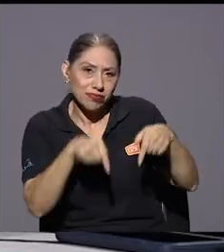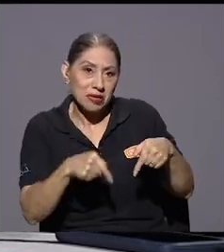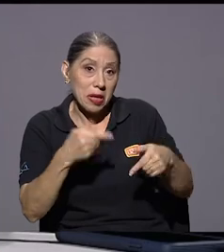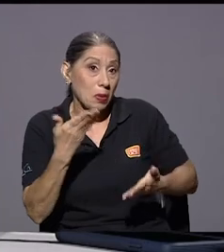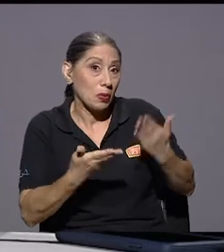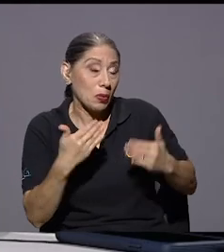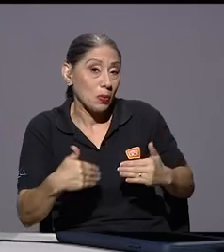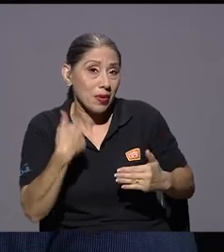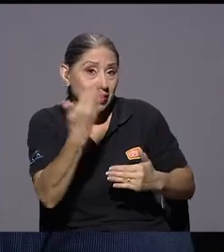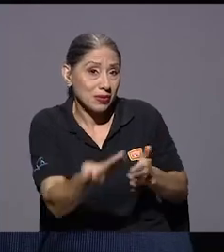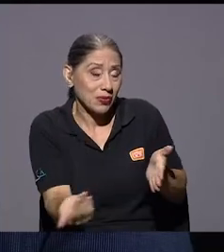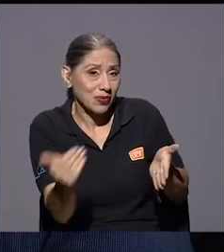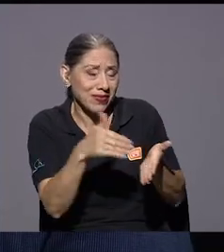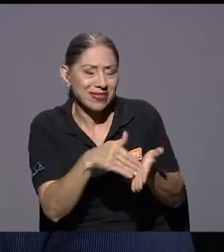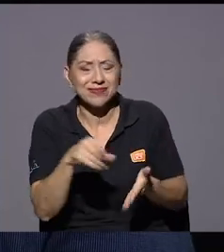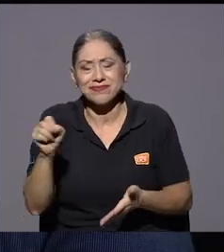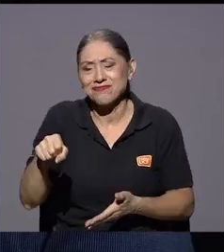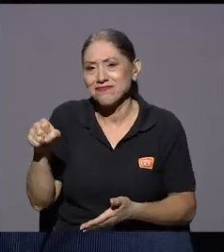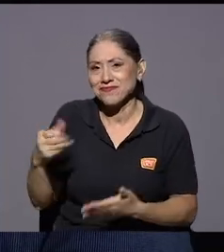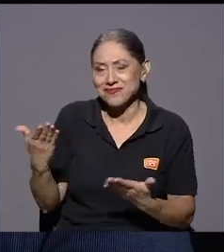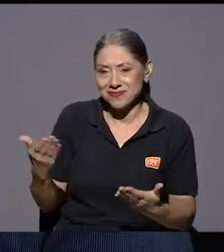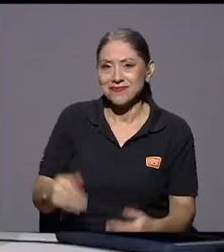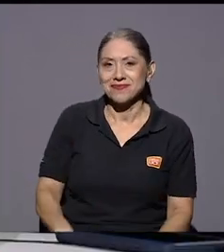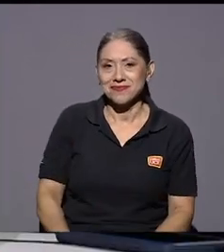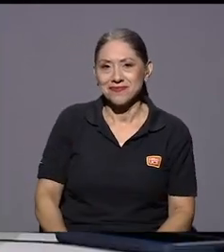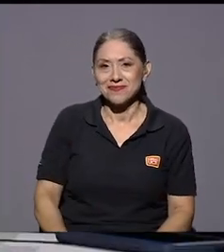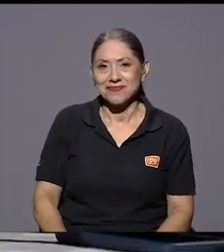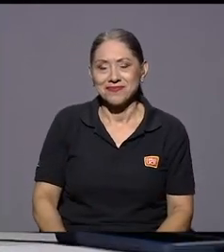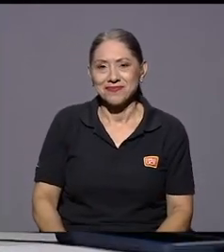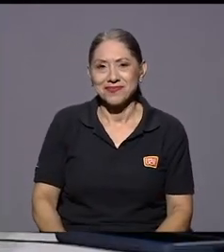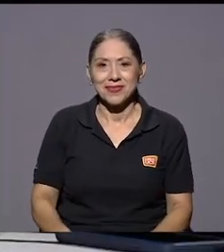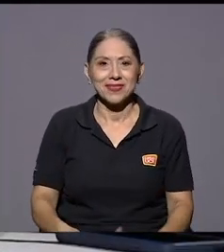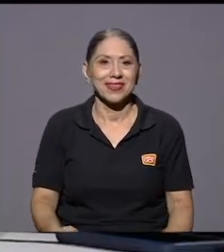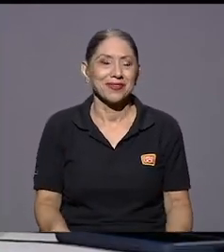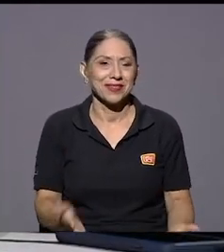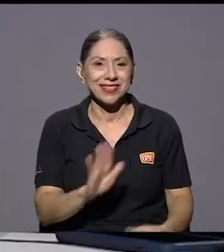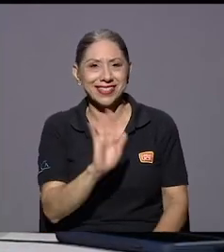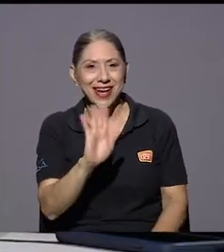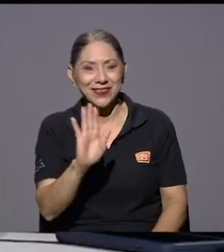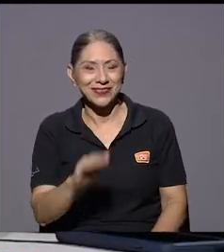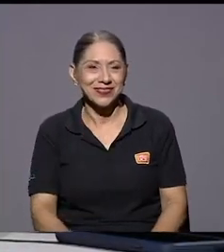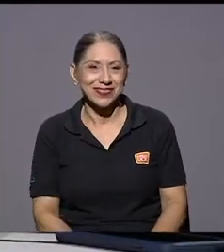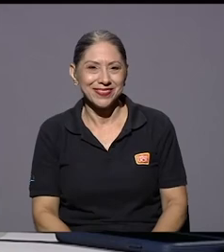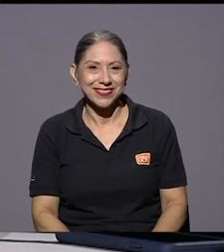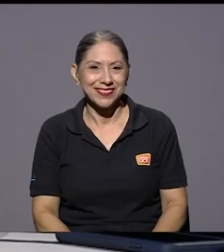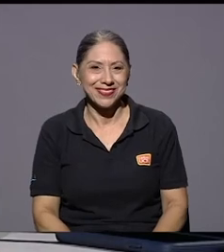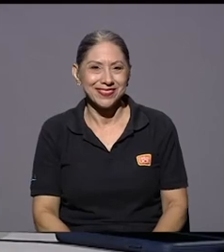tenerte más adelante otra vez claro para eso estamos no queda tiempo chao